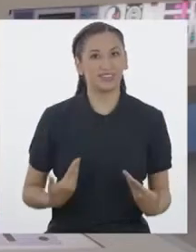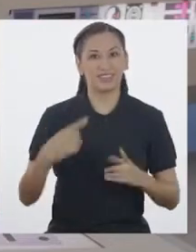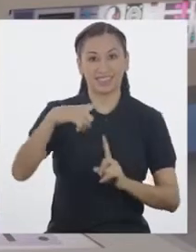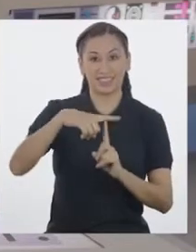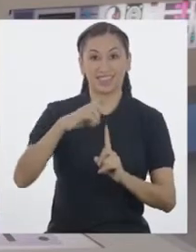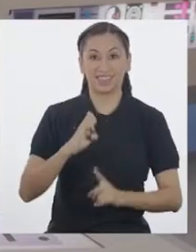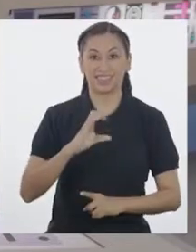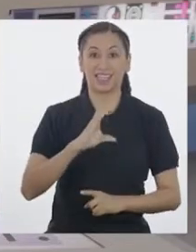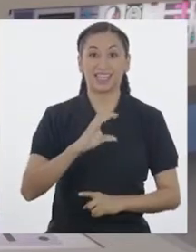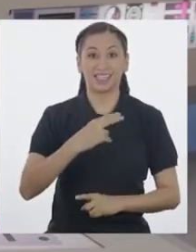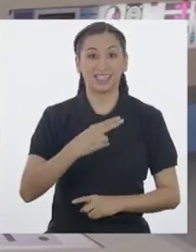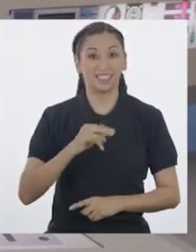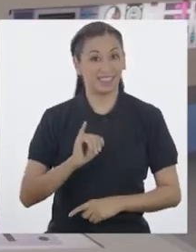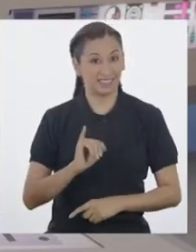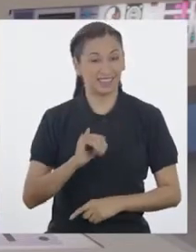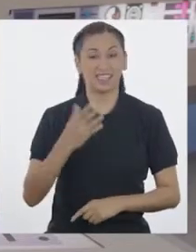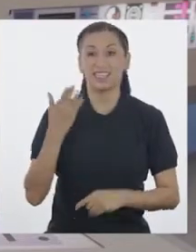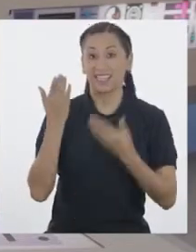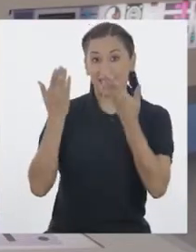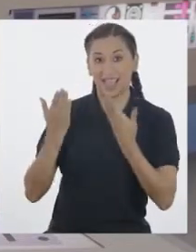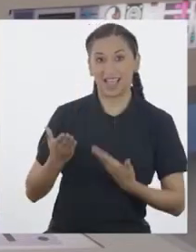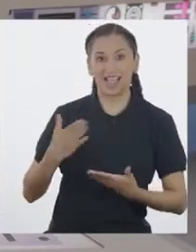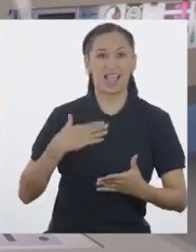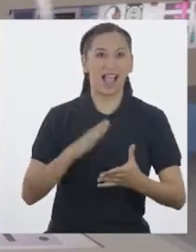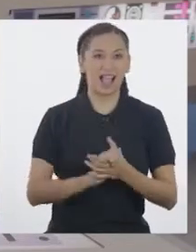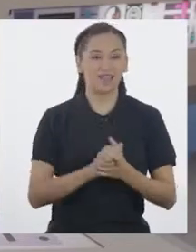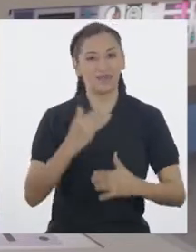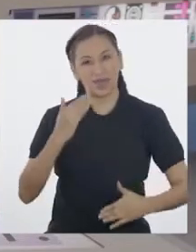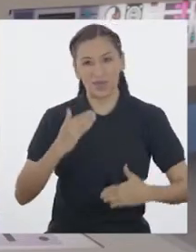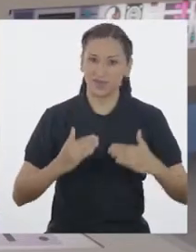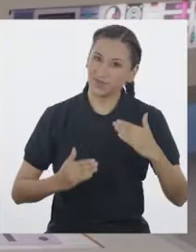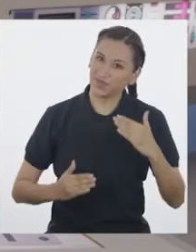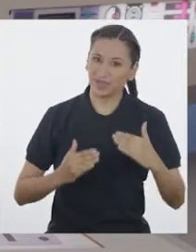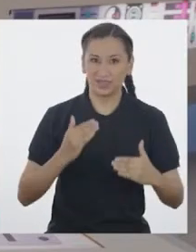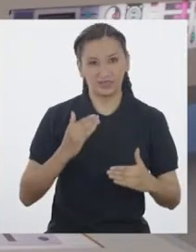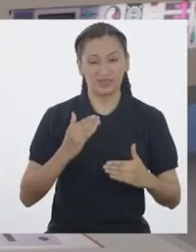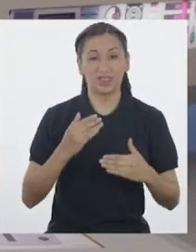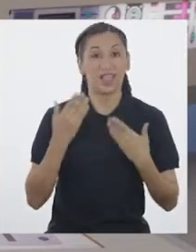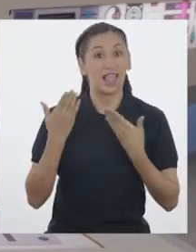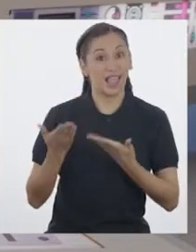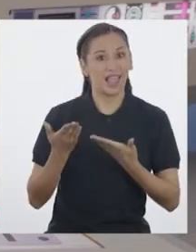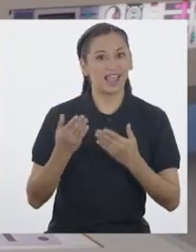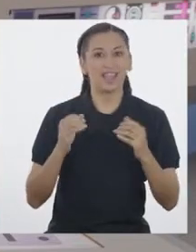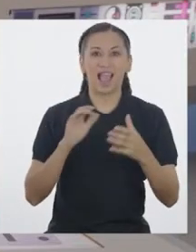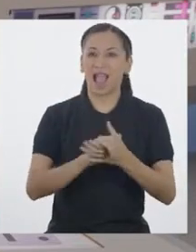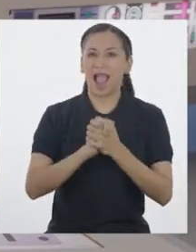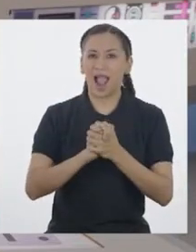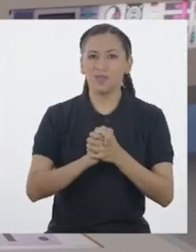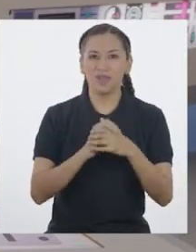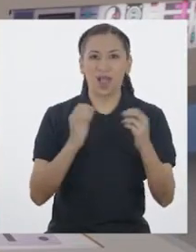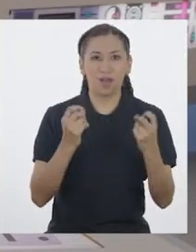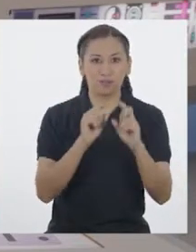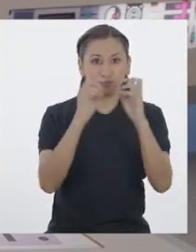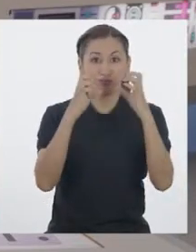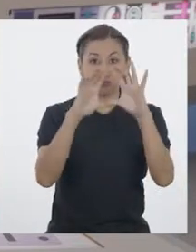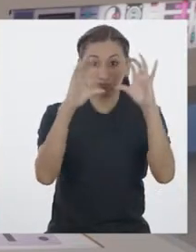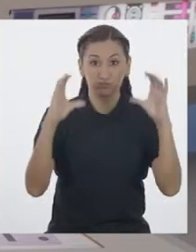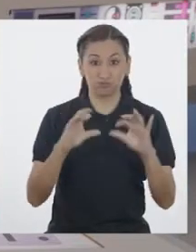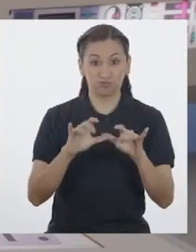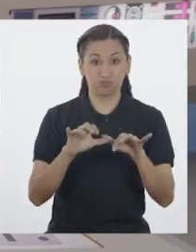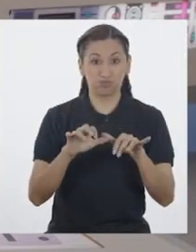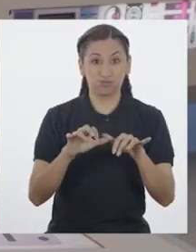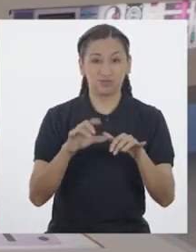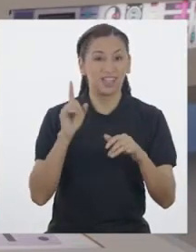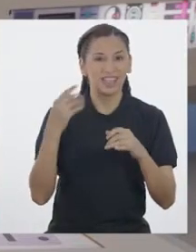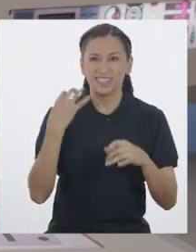soy Tetchy y esta es Macabot. Nuestra amiga virtual que, como cada